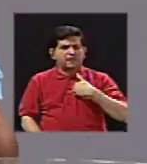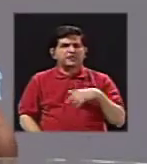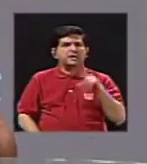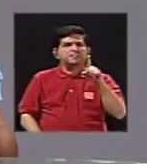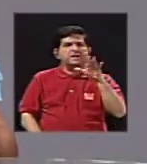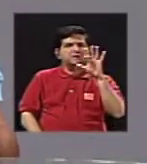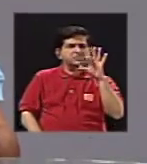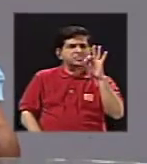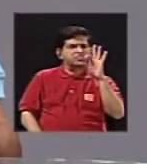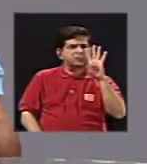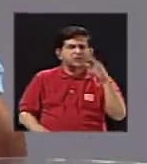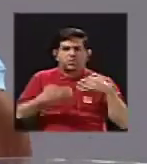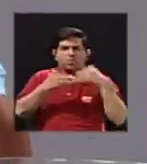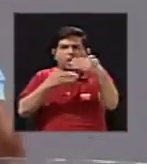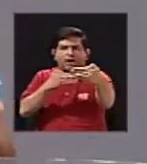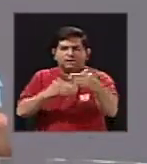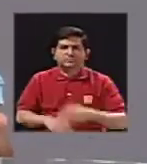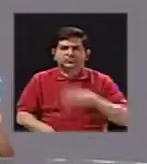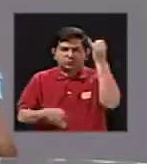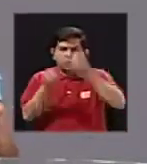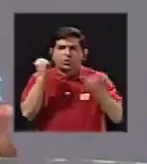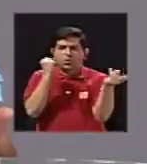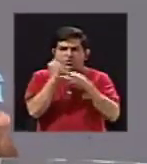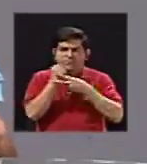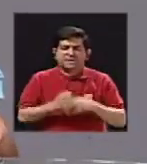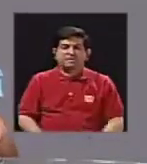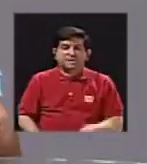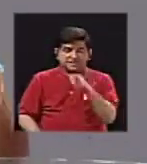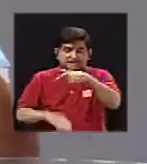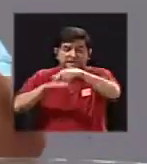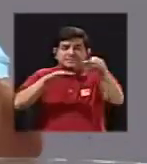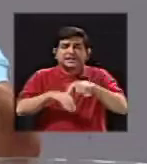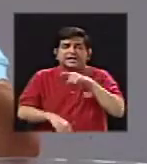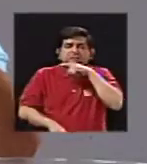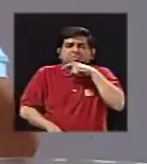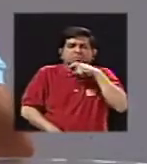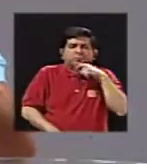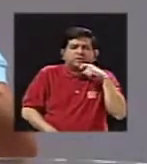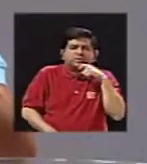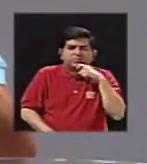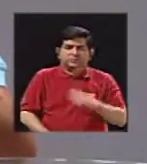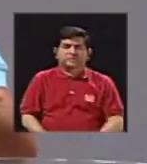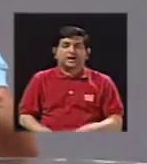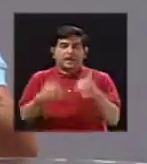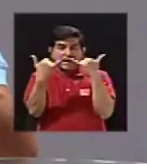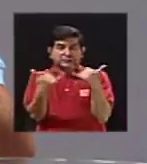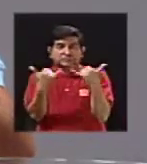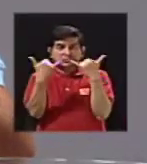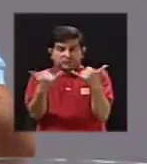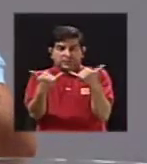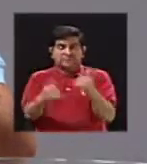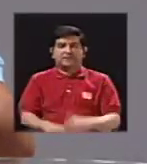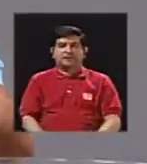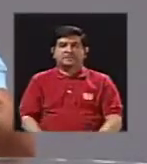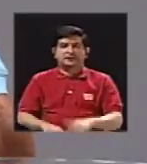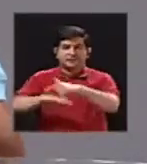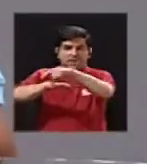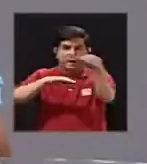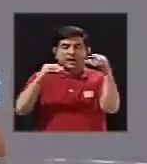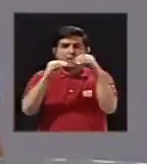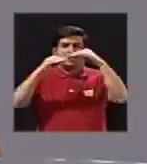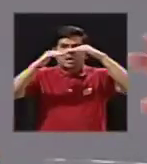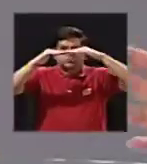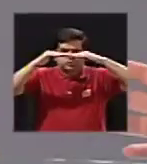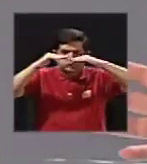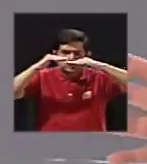1994, que fue la última vez que se secó el lago, es la vez actualmente en la cual el lago ha estado más